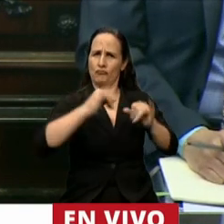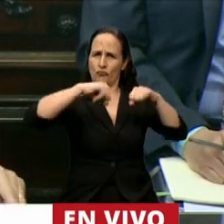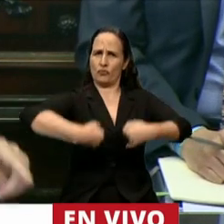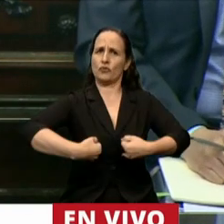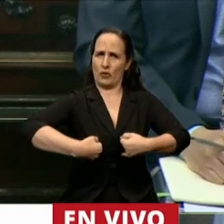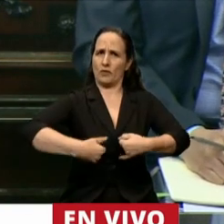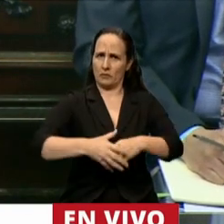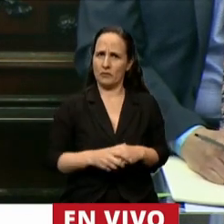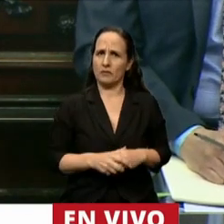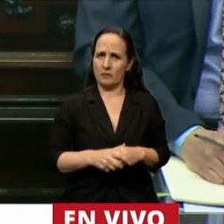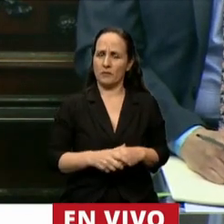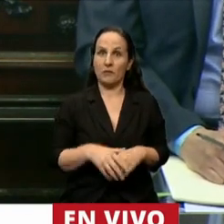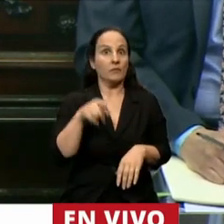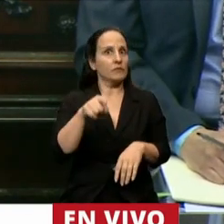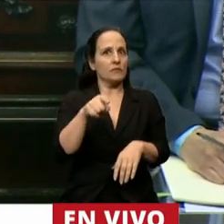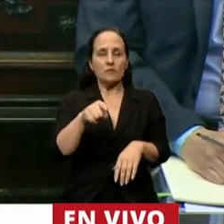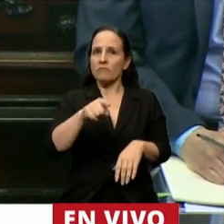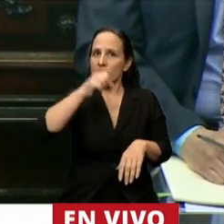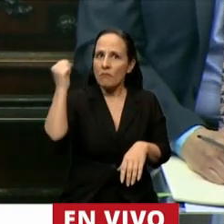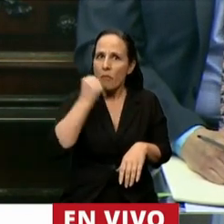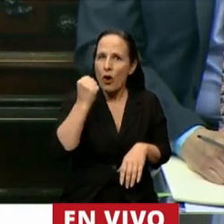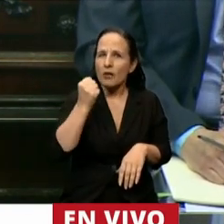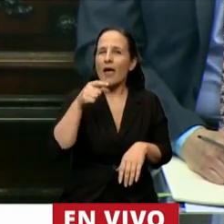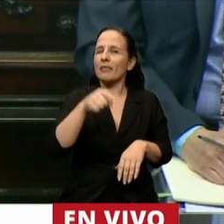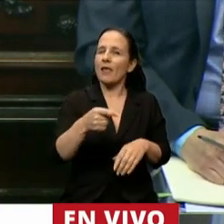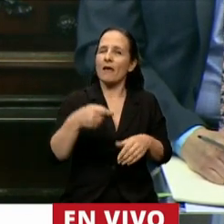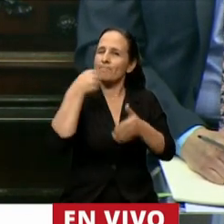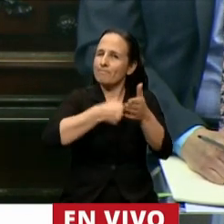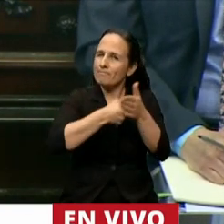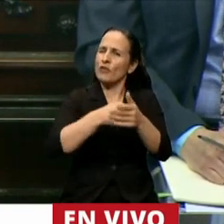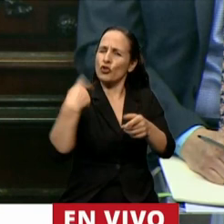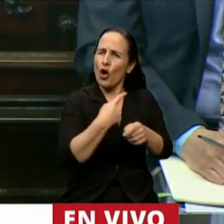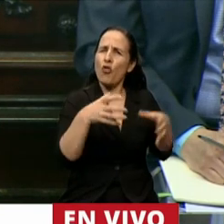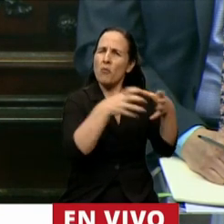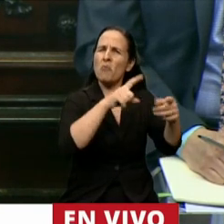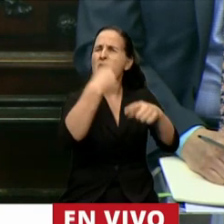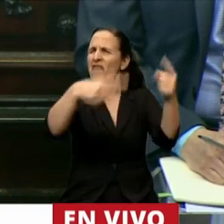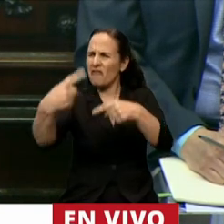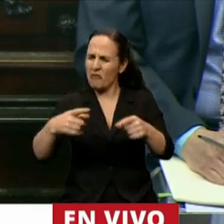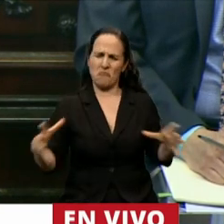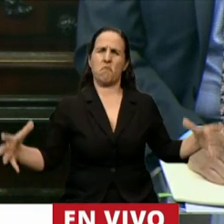Y es importante que nos sigan viendo juntos dando esta pelea. Que nos sigan viendo juntos.